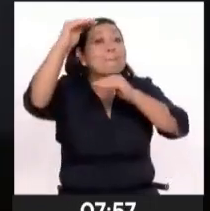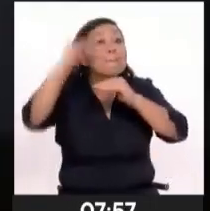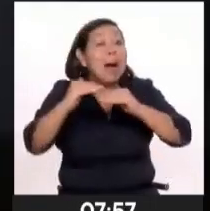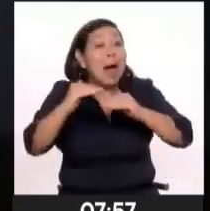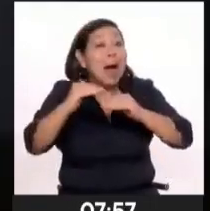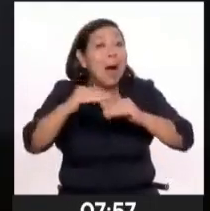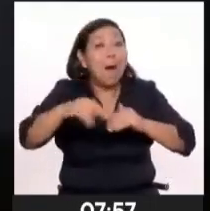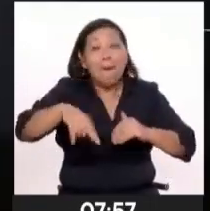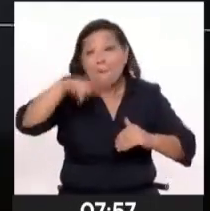mensuales. de en se debe guardar